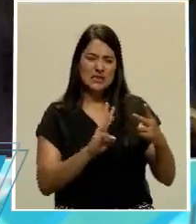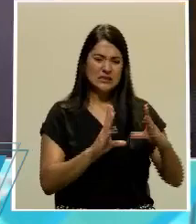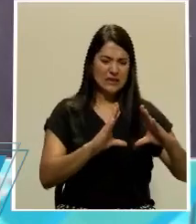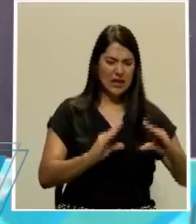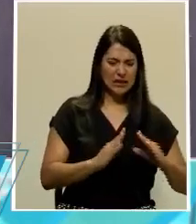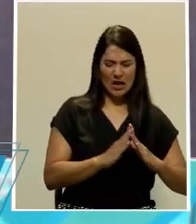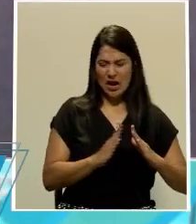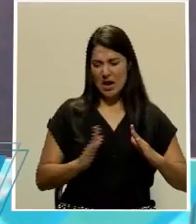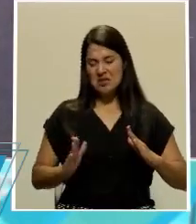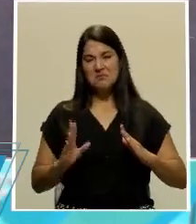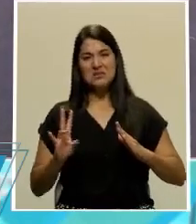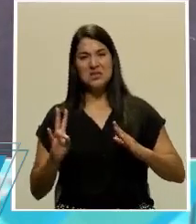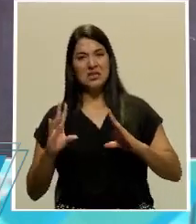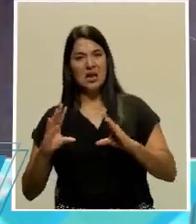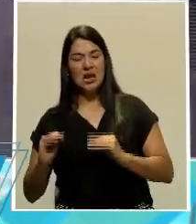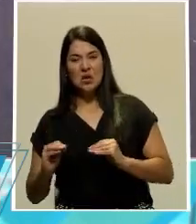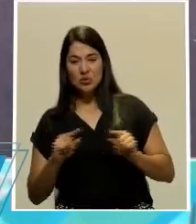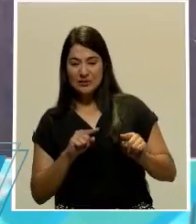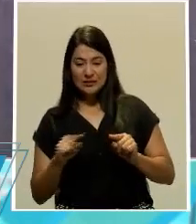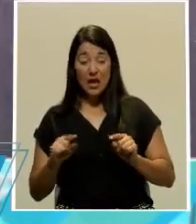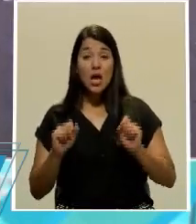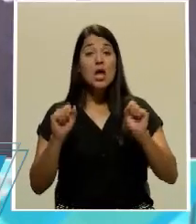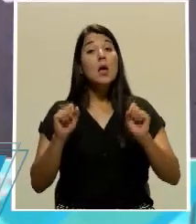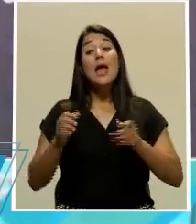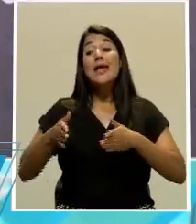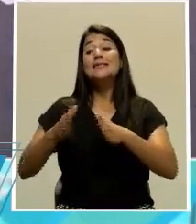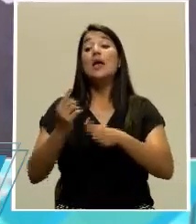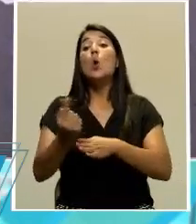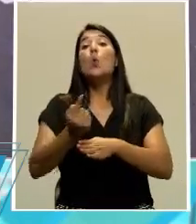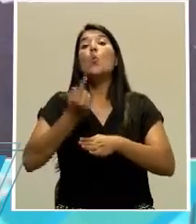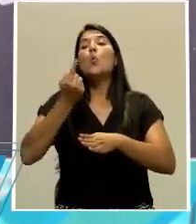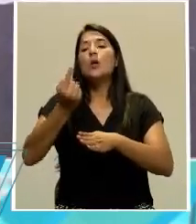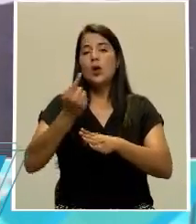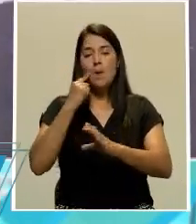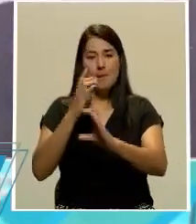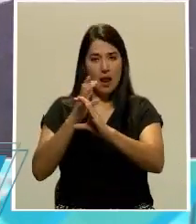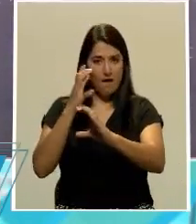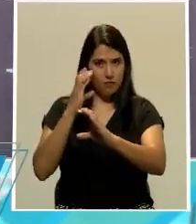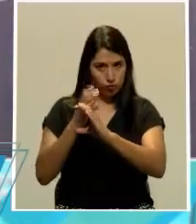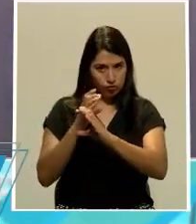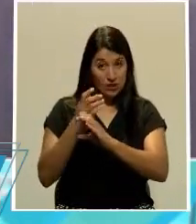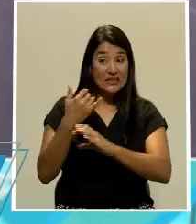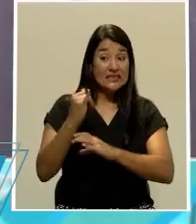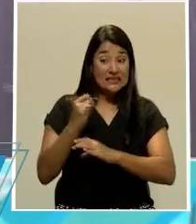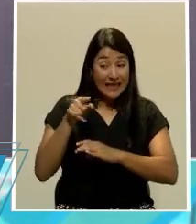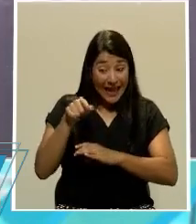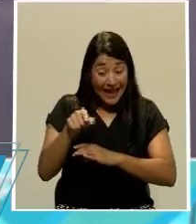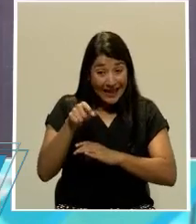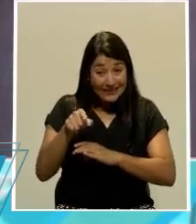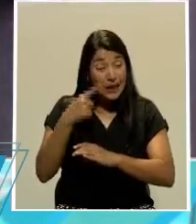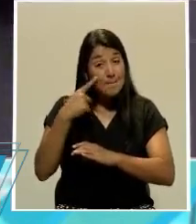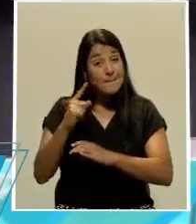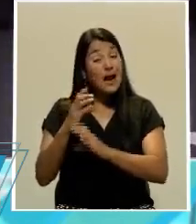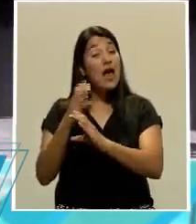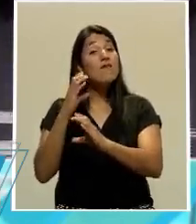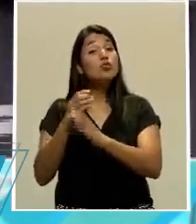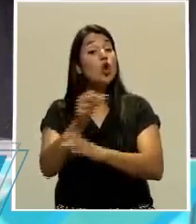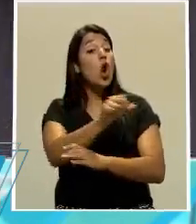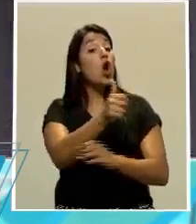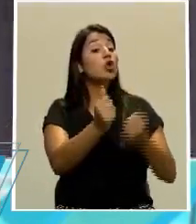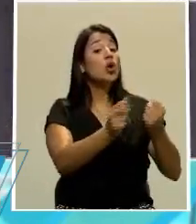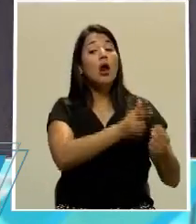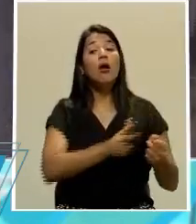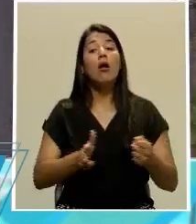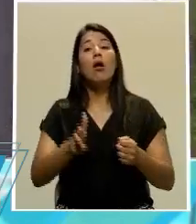libremente. Cualquier otro usuario que utilice esos carriles es sancionado. Hoy tenemos ya operando la zona de Santo Domingo, el